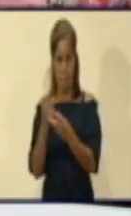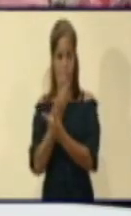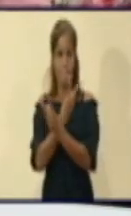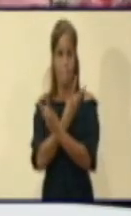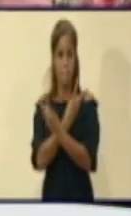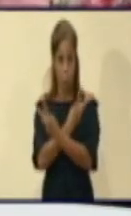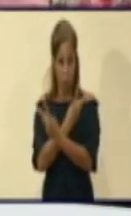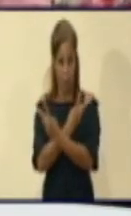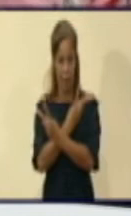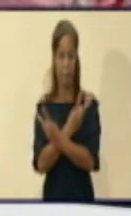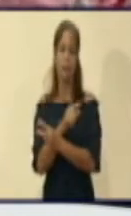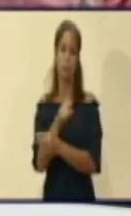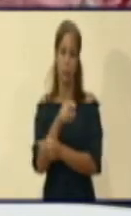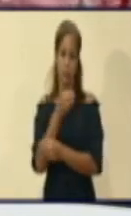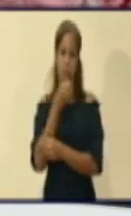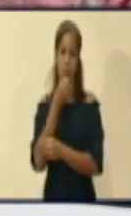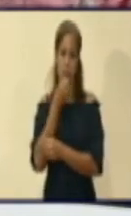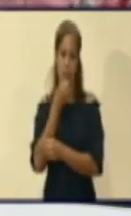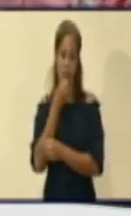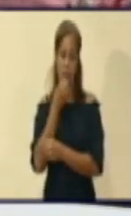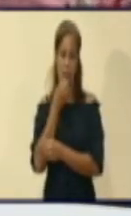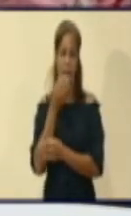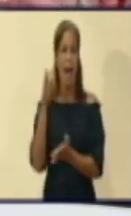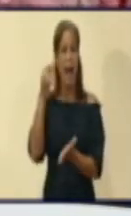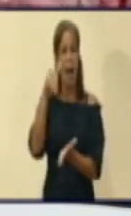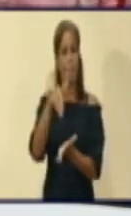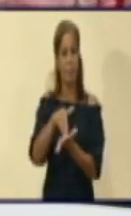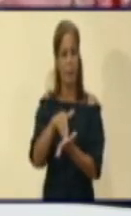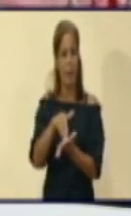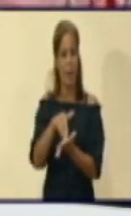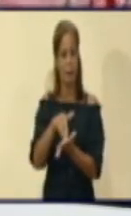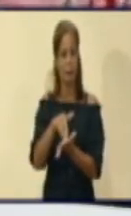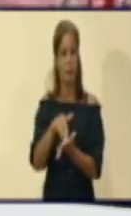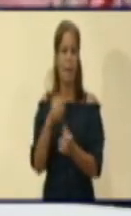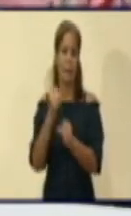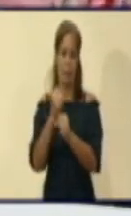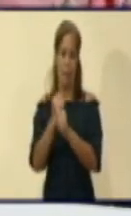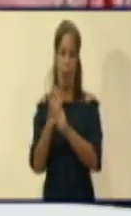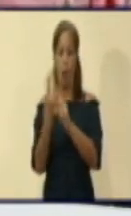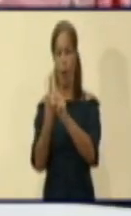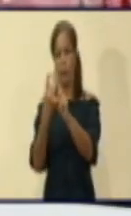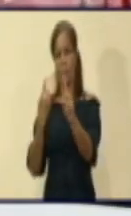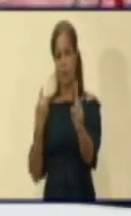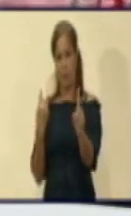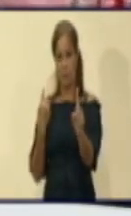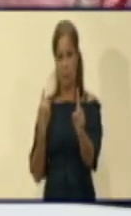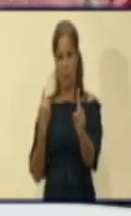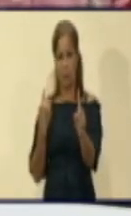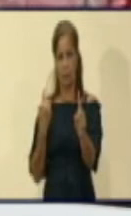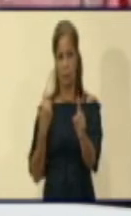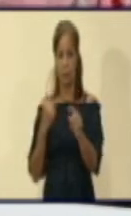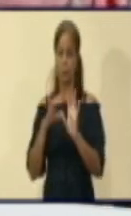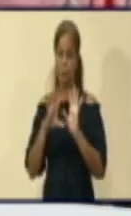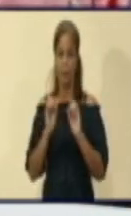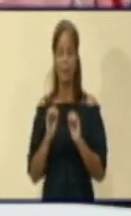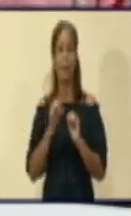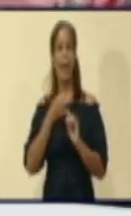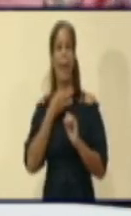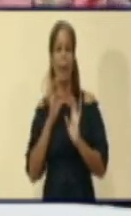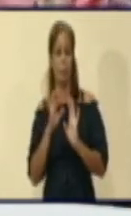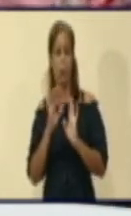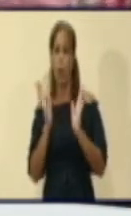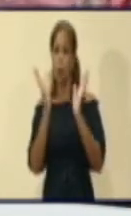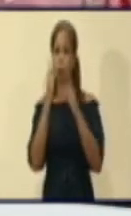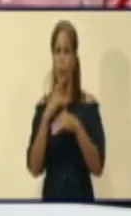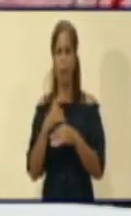esencialmente por ese tratamiento de que se aplique, nosotros exhortamos a que se aplique el trabajo a distancia, en el cargo que lo permita. Y de no permitirse y